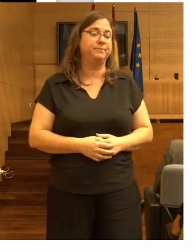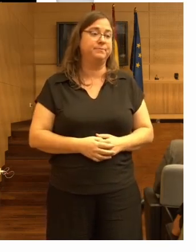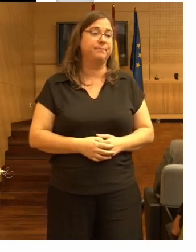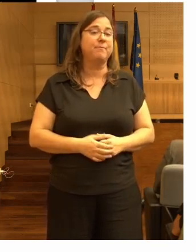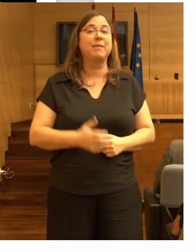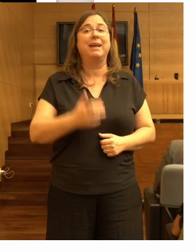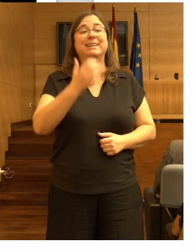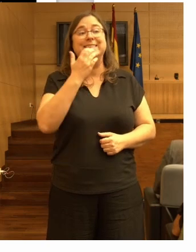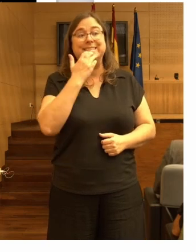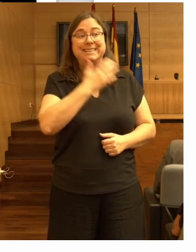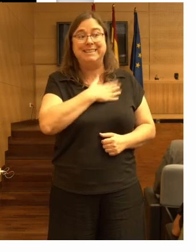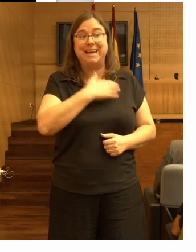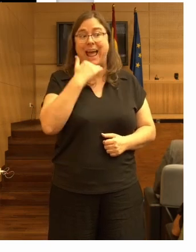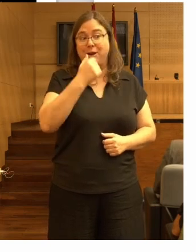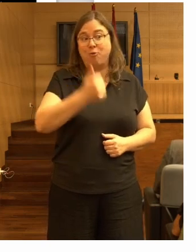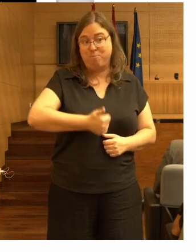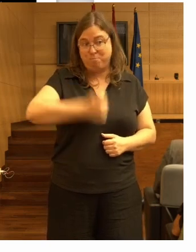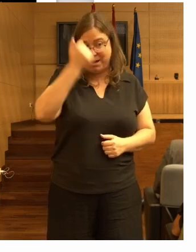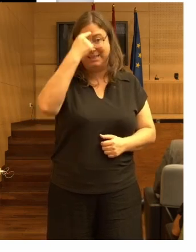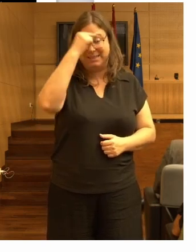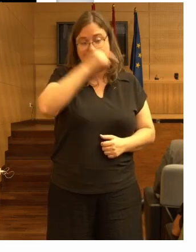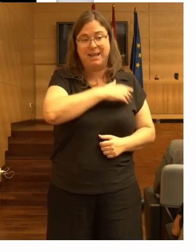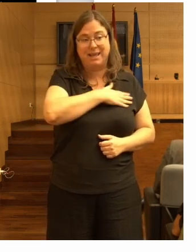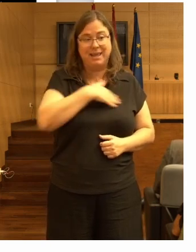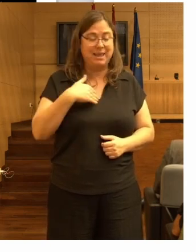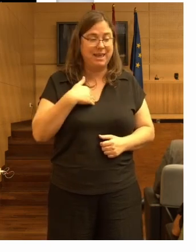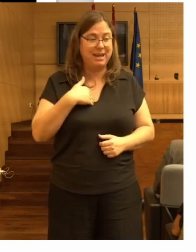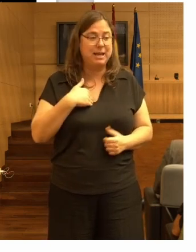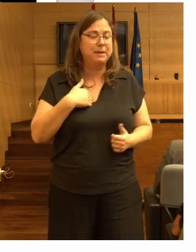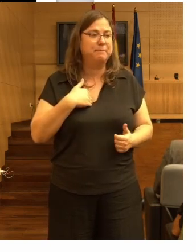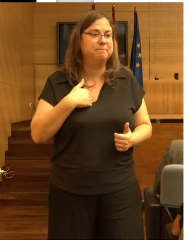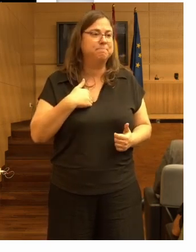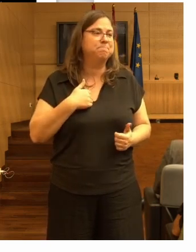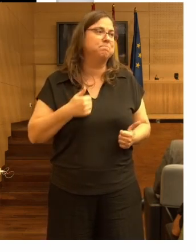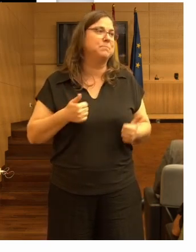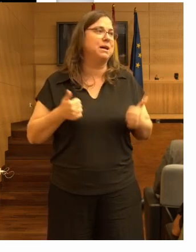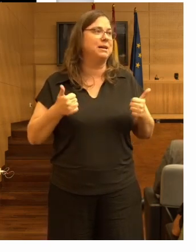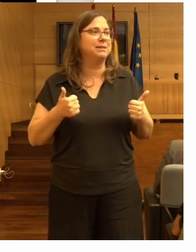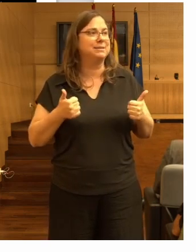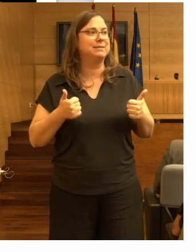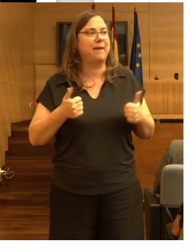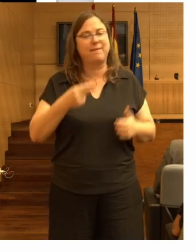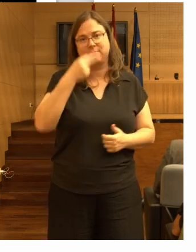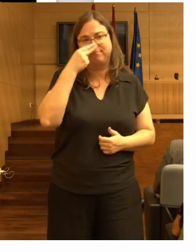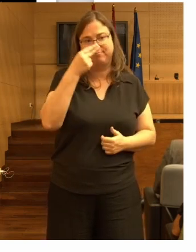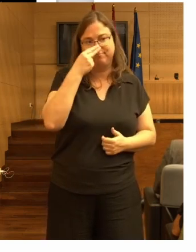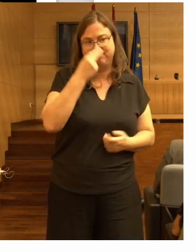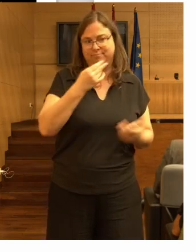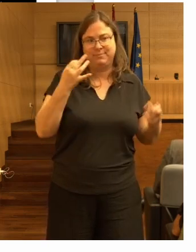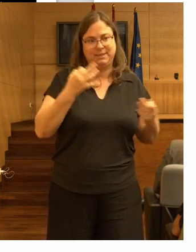quieren saber algo más sobre este tema lo más interesante